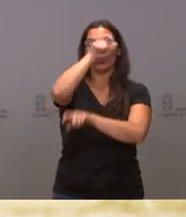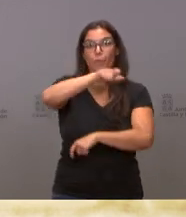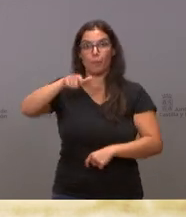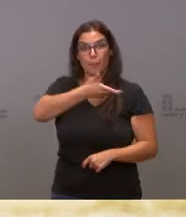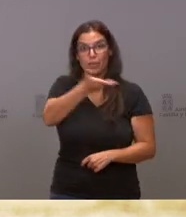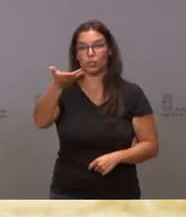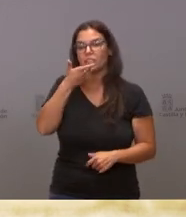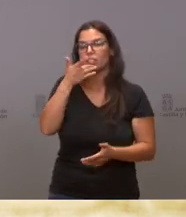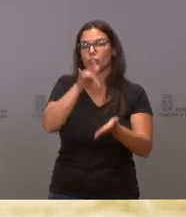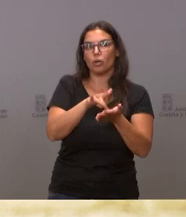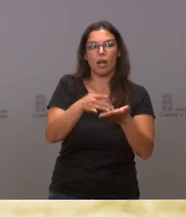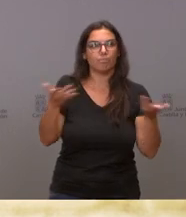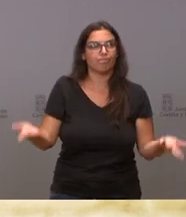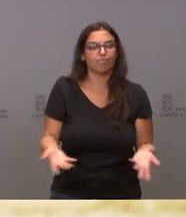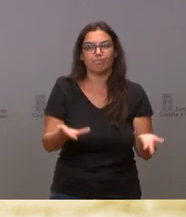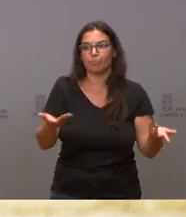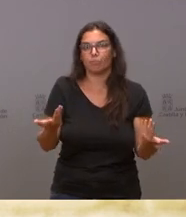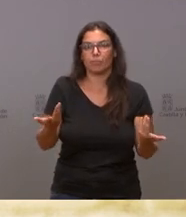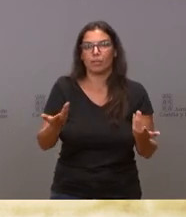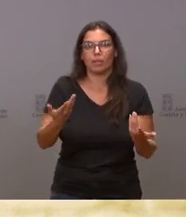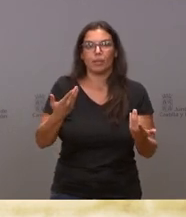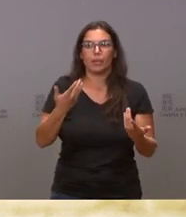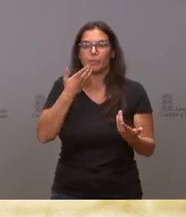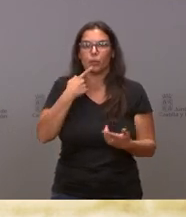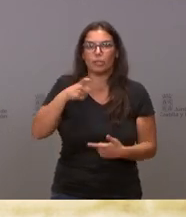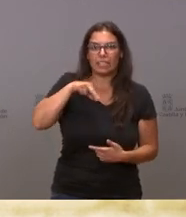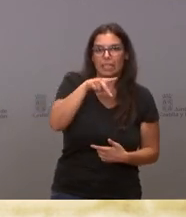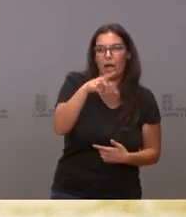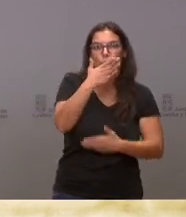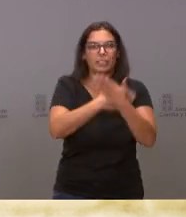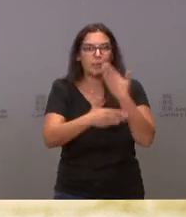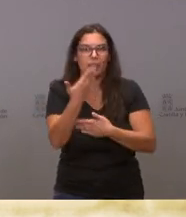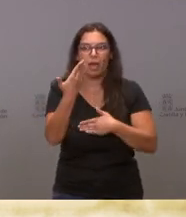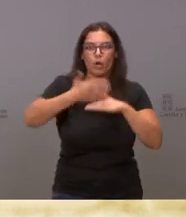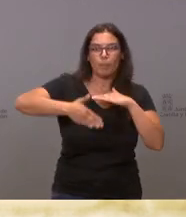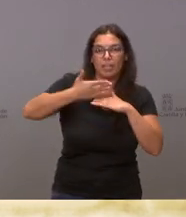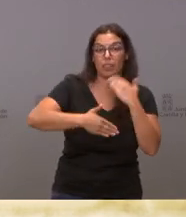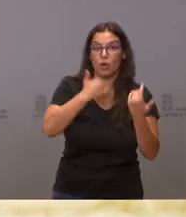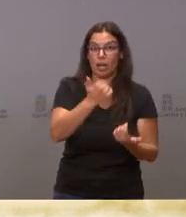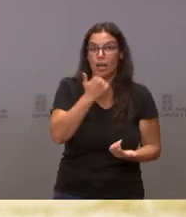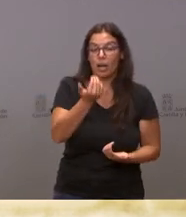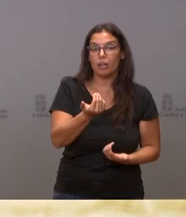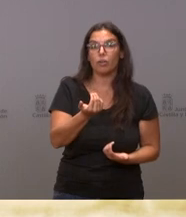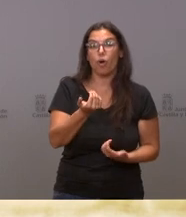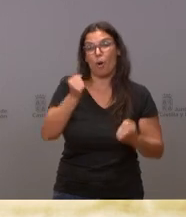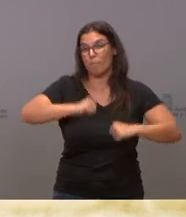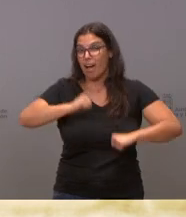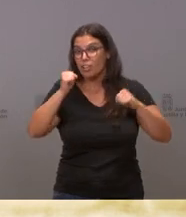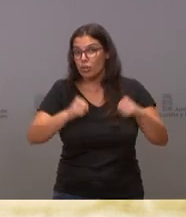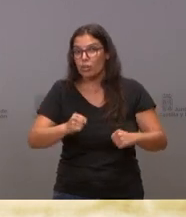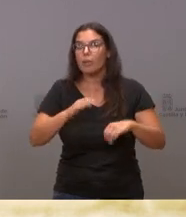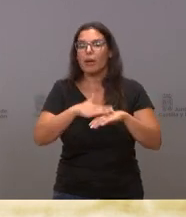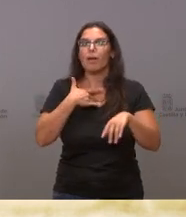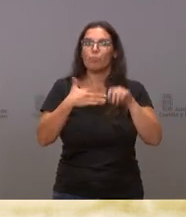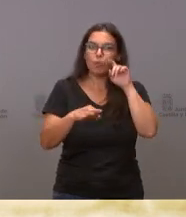tienen algún tipo de movilidad reducida, de discapacidad o que son personas que tienen una edad avanzada para que le